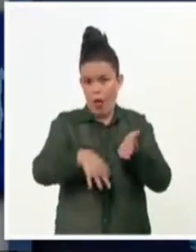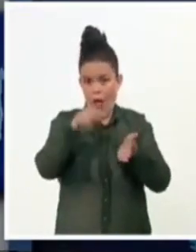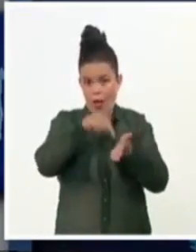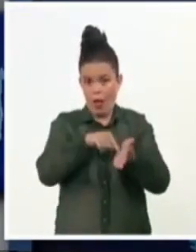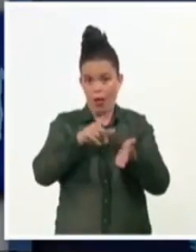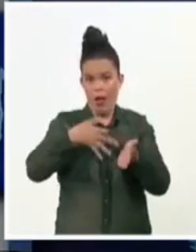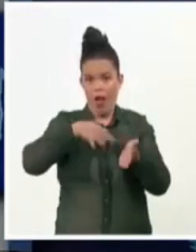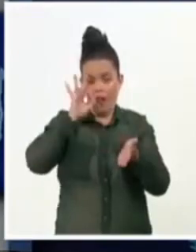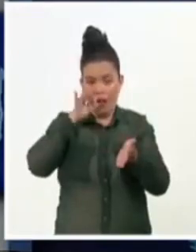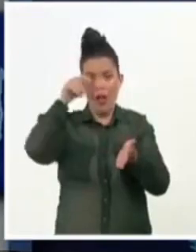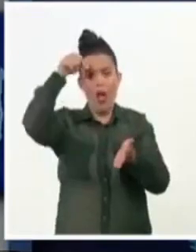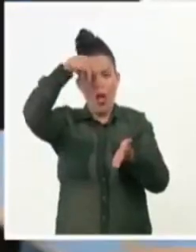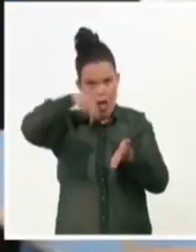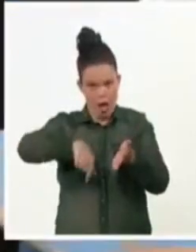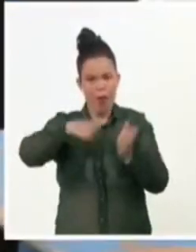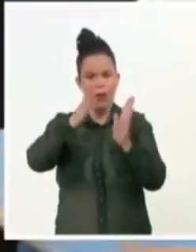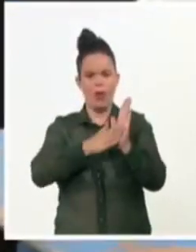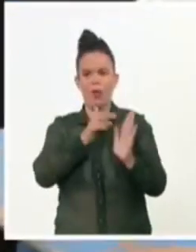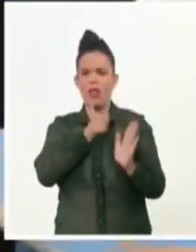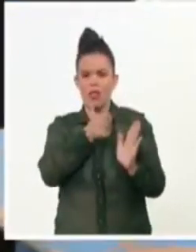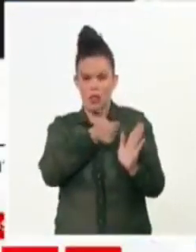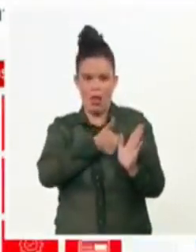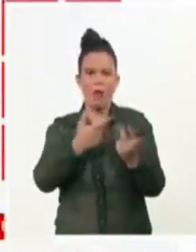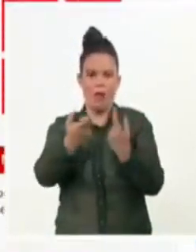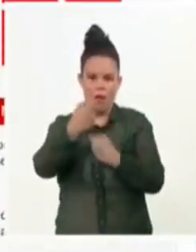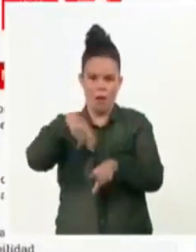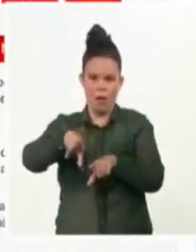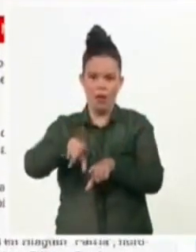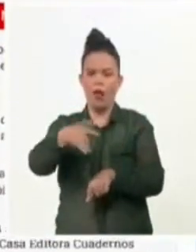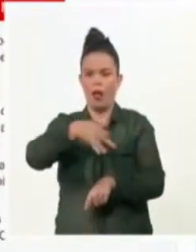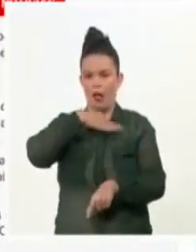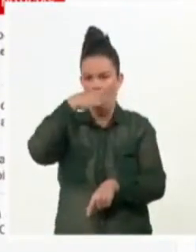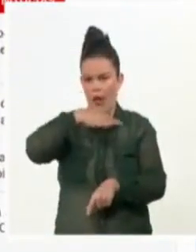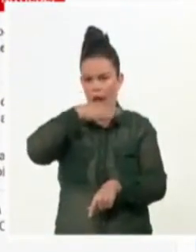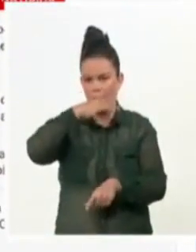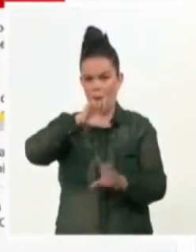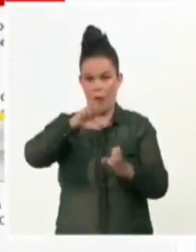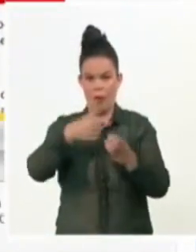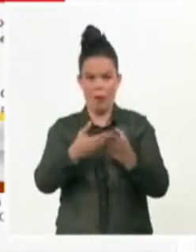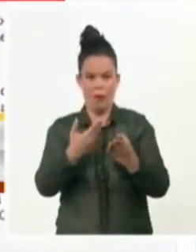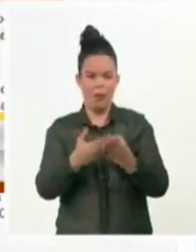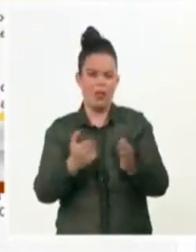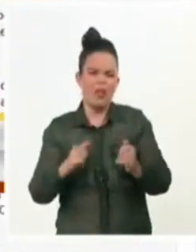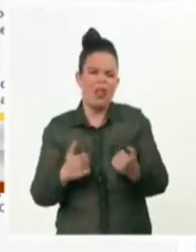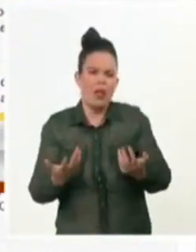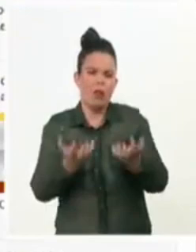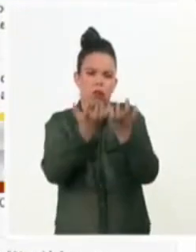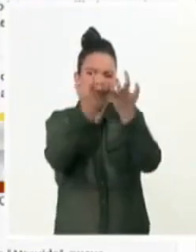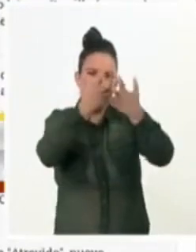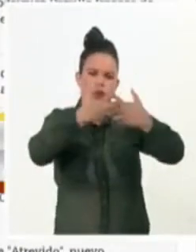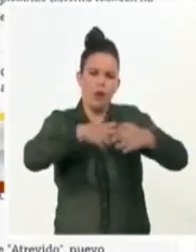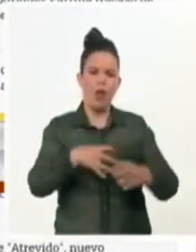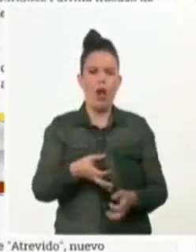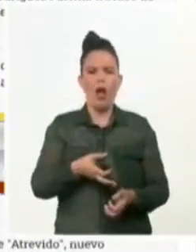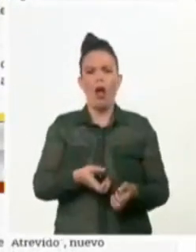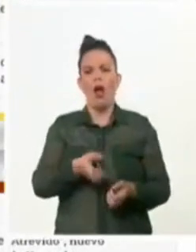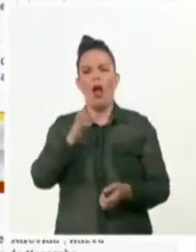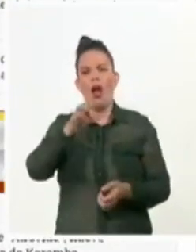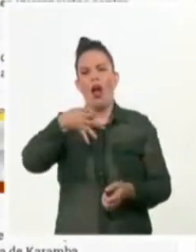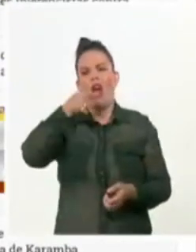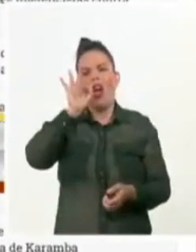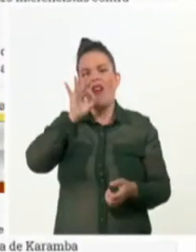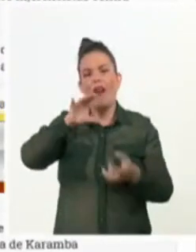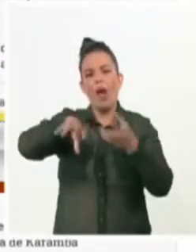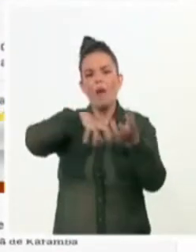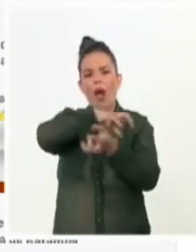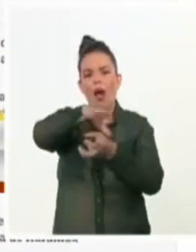dentro del mes. Según la agencia cubana de noticias, la entidad explicó que la elaboración del café mezclado se afectó por atrasos en